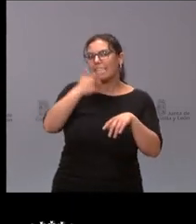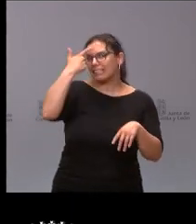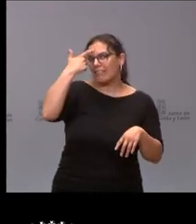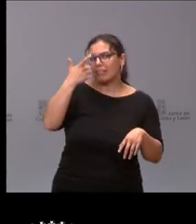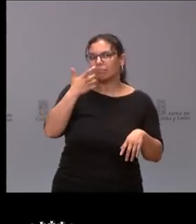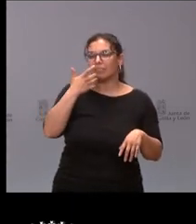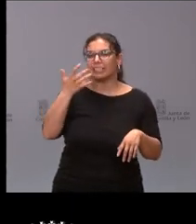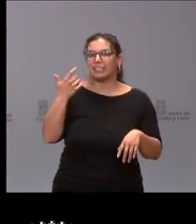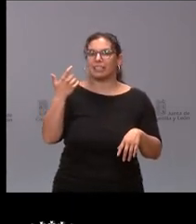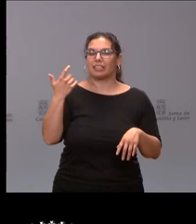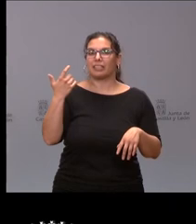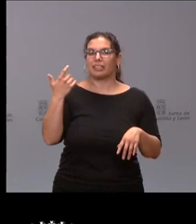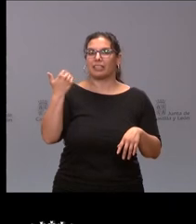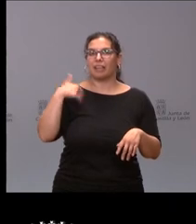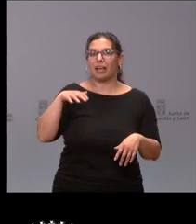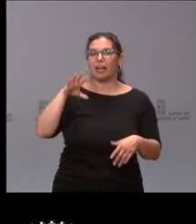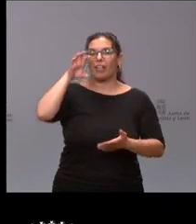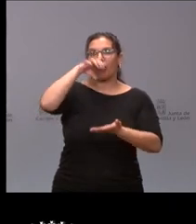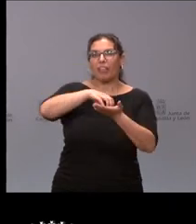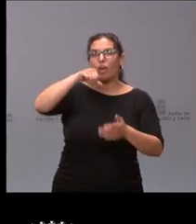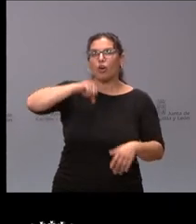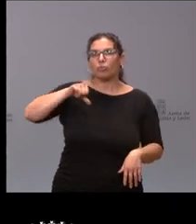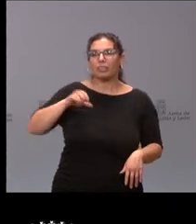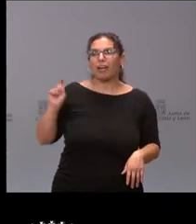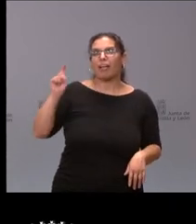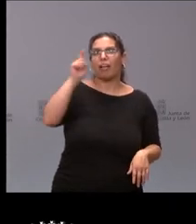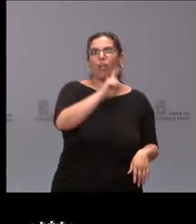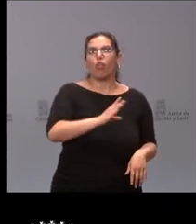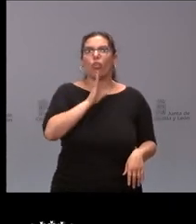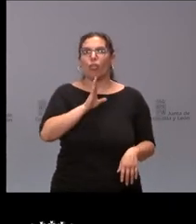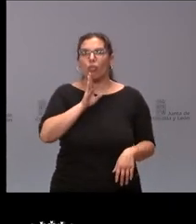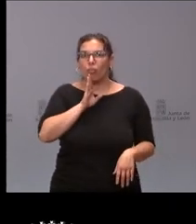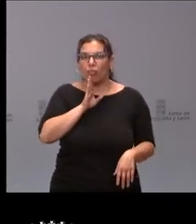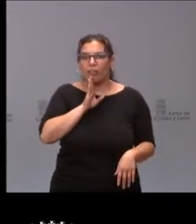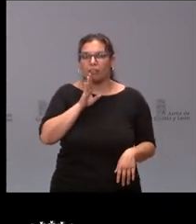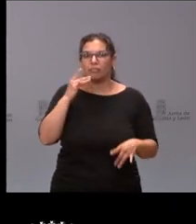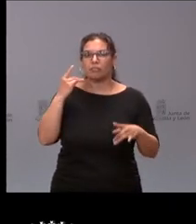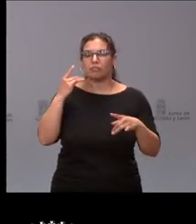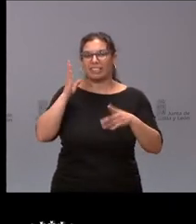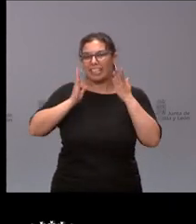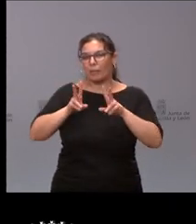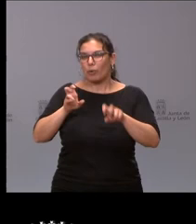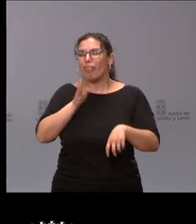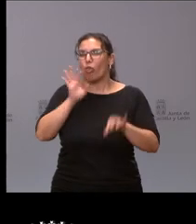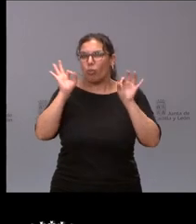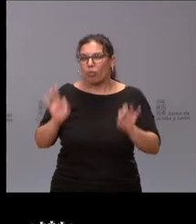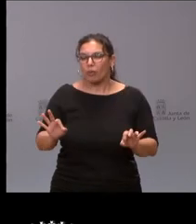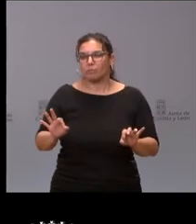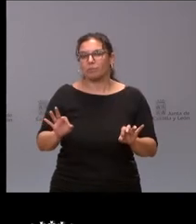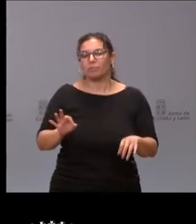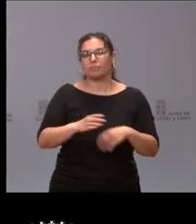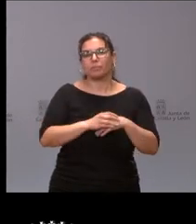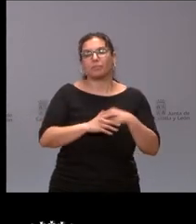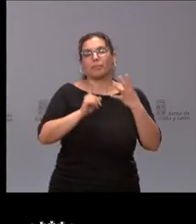si se ha decidido en qué centro hospitalario en qué lugar de Castilla y León se va a poner en marcha este nuevo sistema y